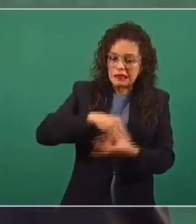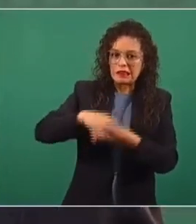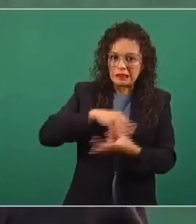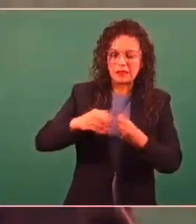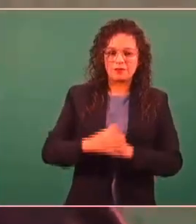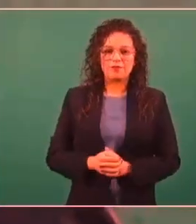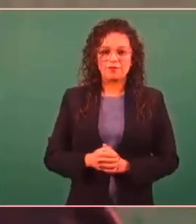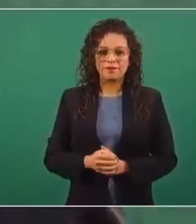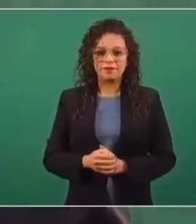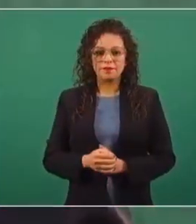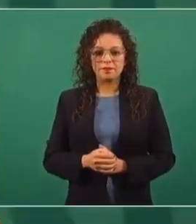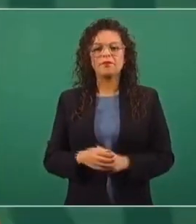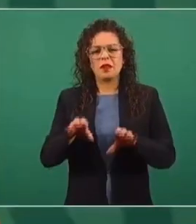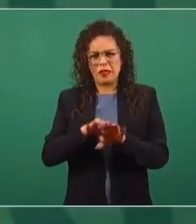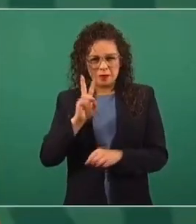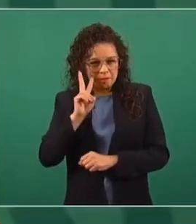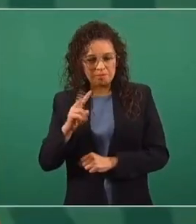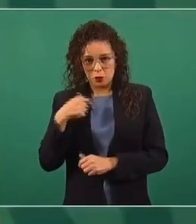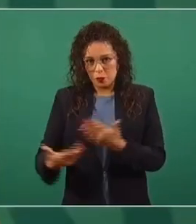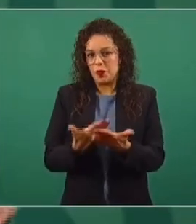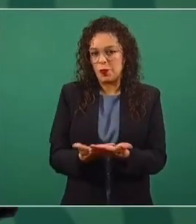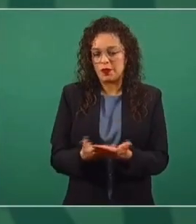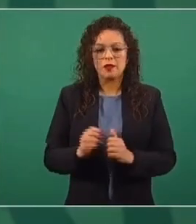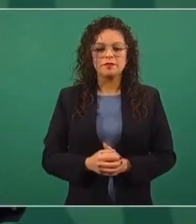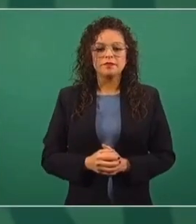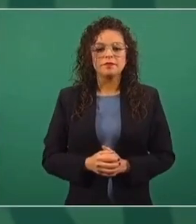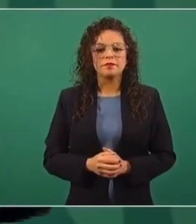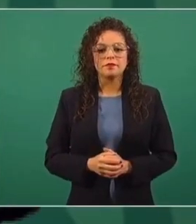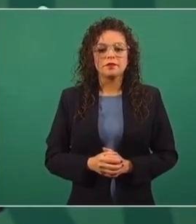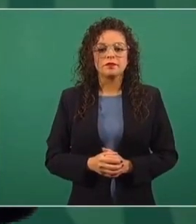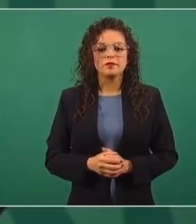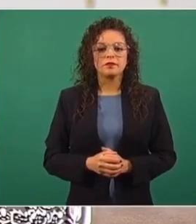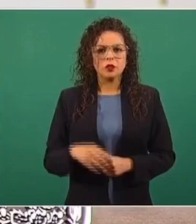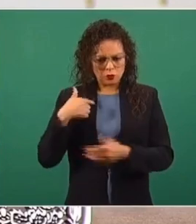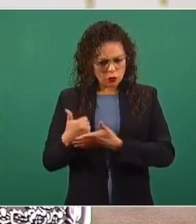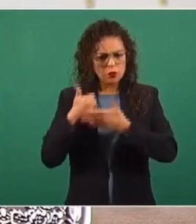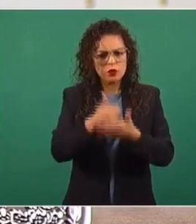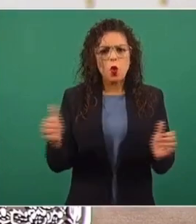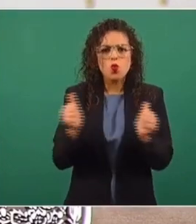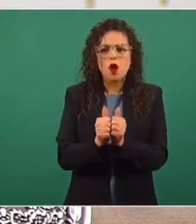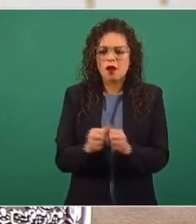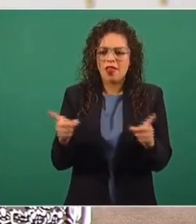¿qué le parece, presidente, si les ayudamos con despensas?